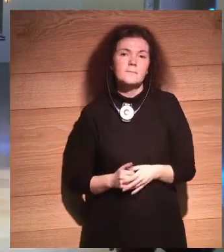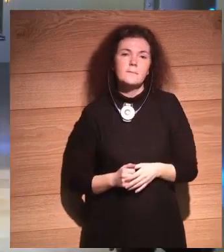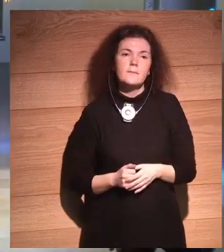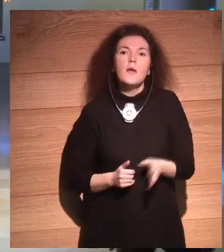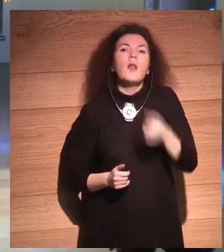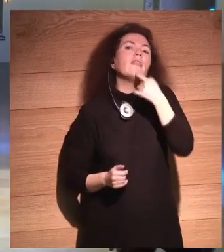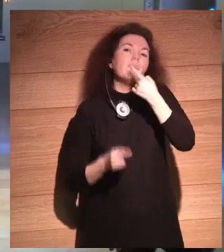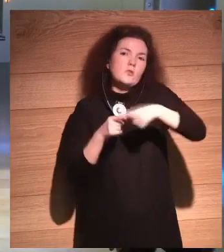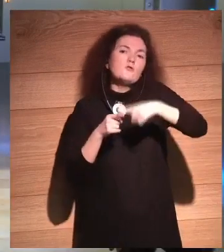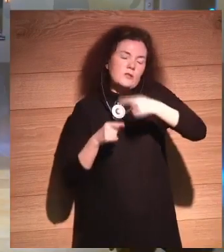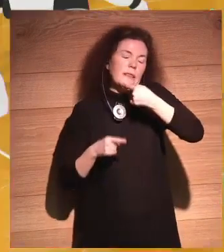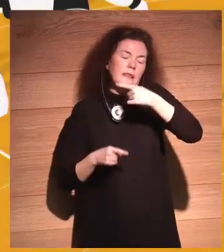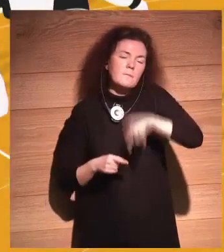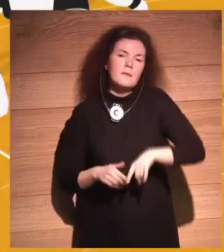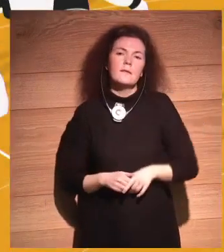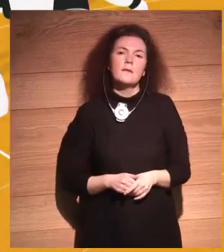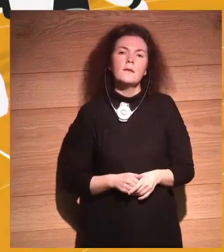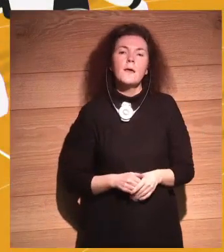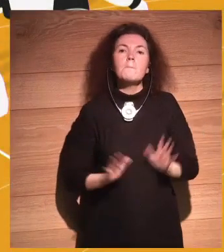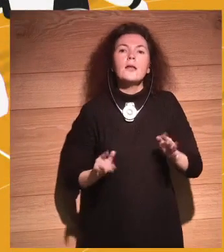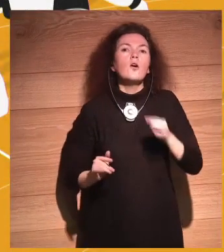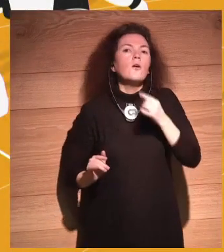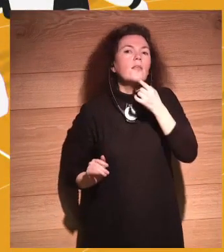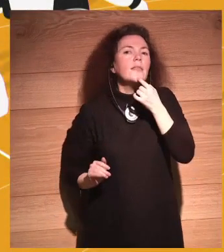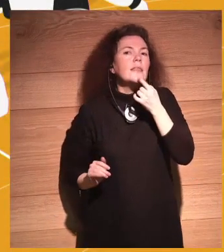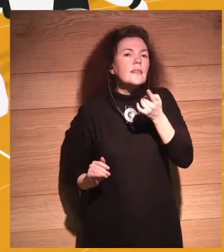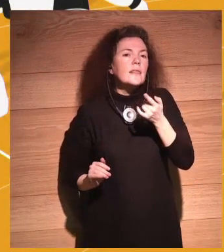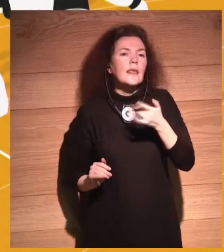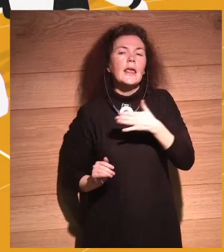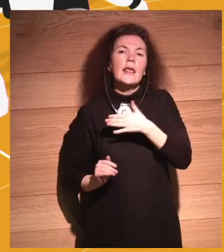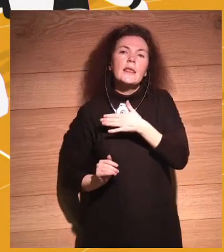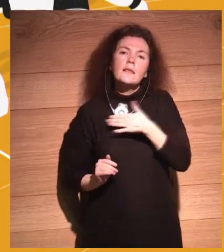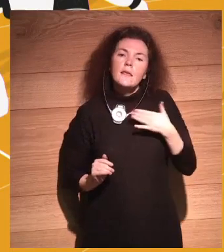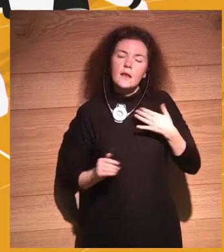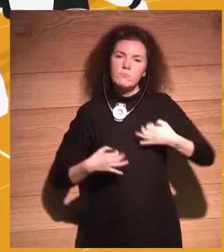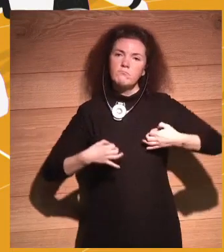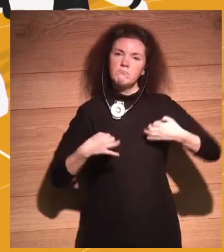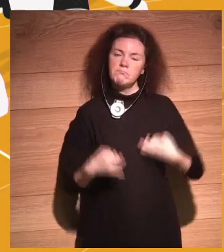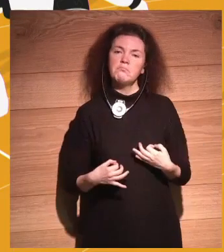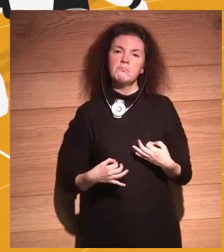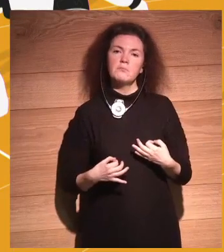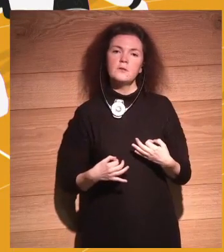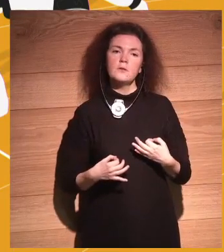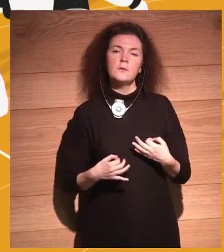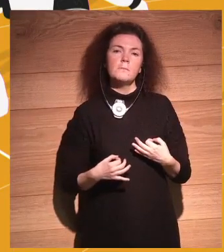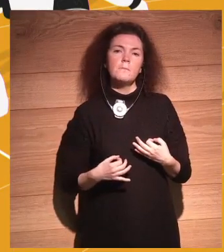Bueno, él dice muchas cosas. Pero dice que quiere asegurarse de que